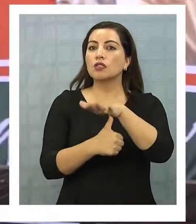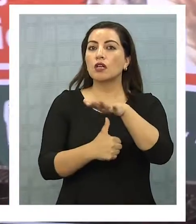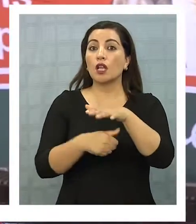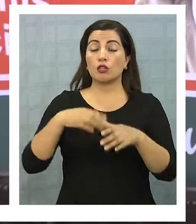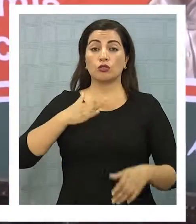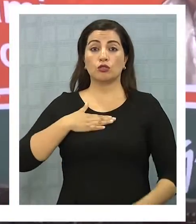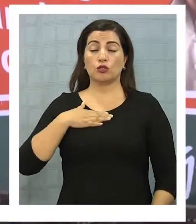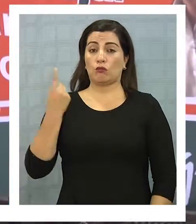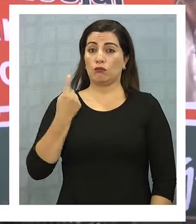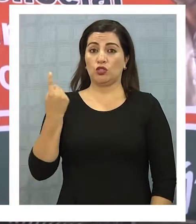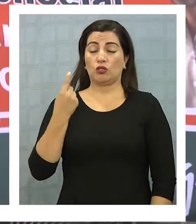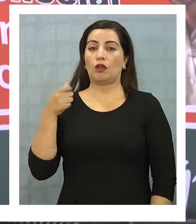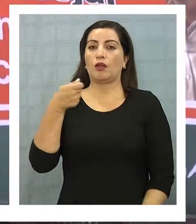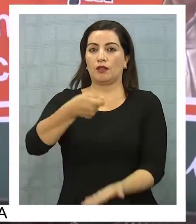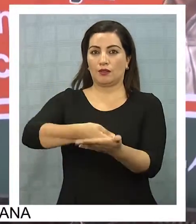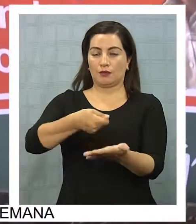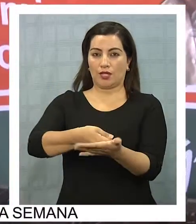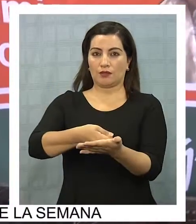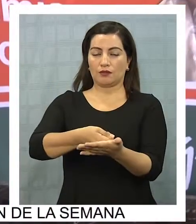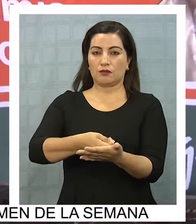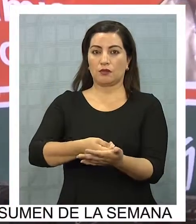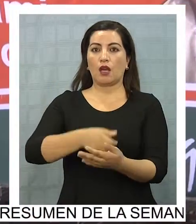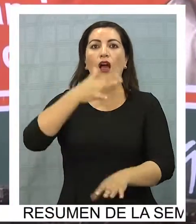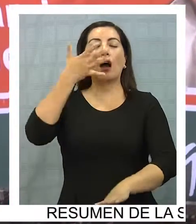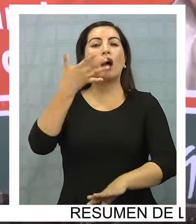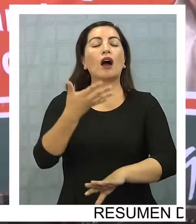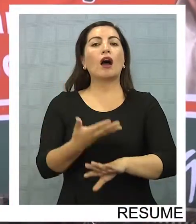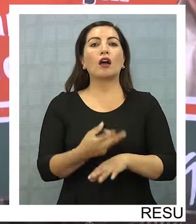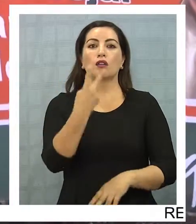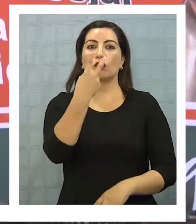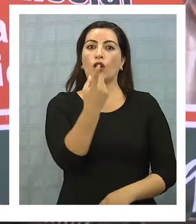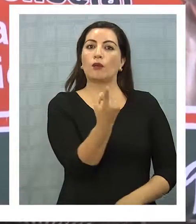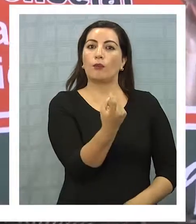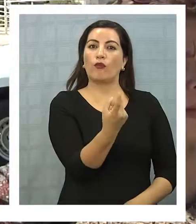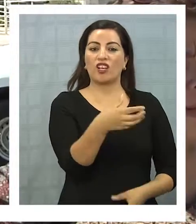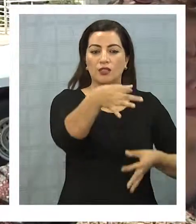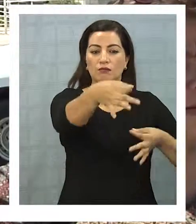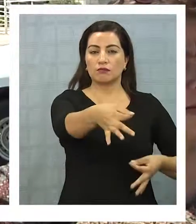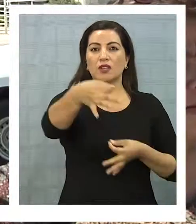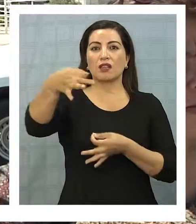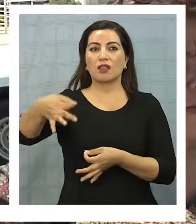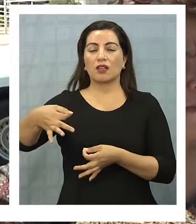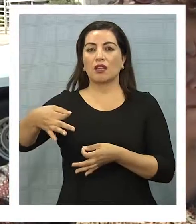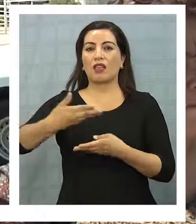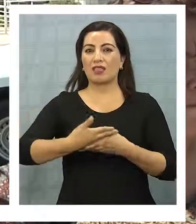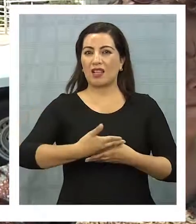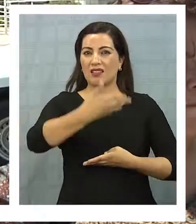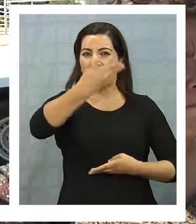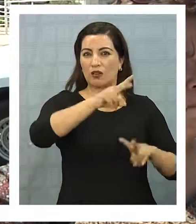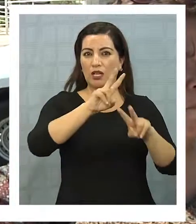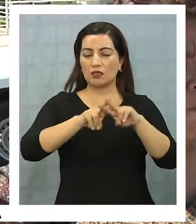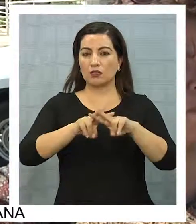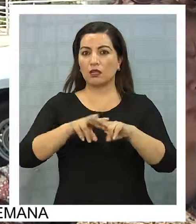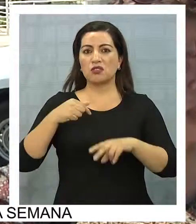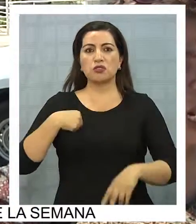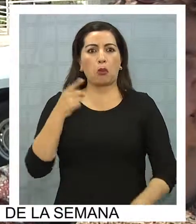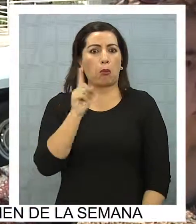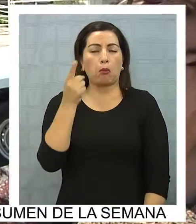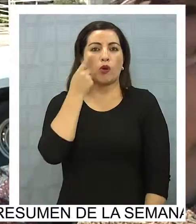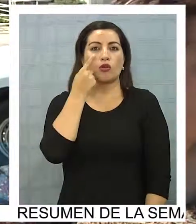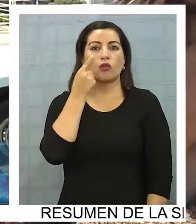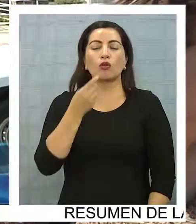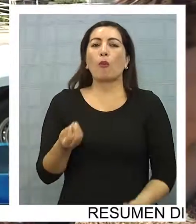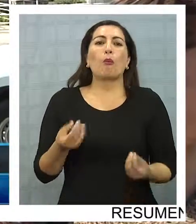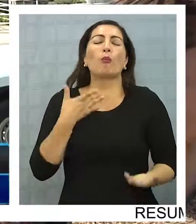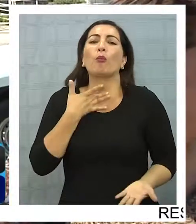su propia publicidad. Son dos facturas del diario La Estrella y por lo tanto desconozco la causa, la razón